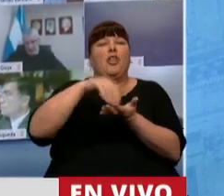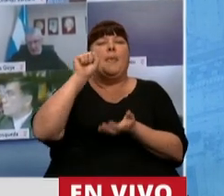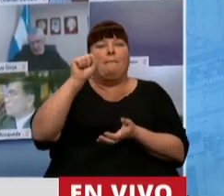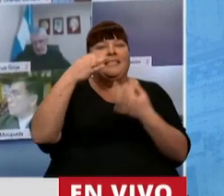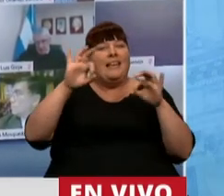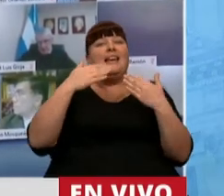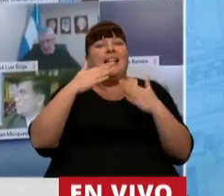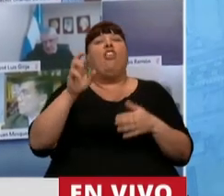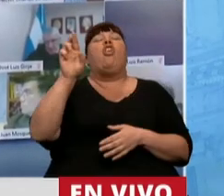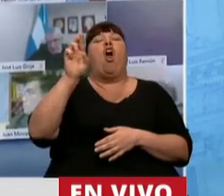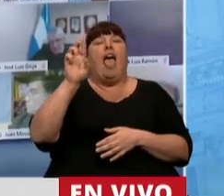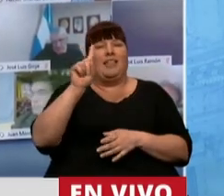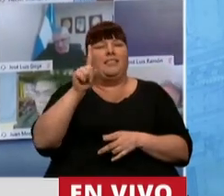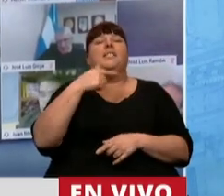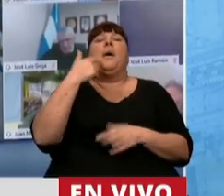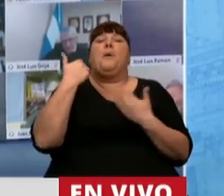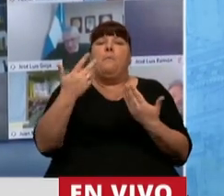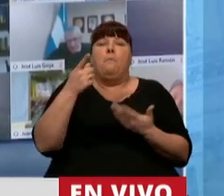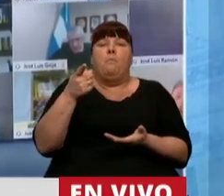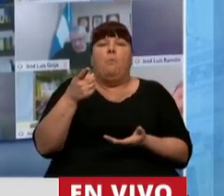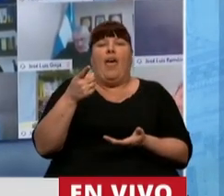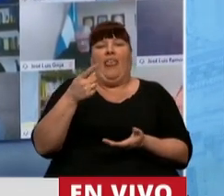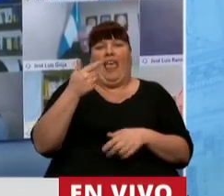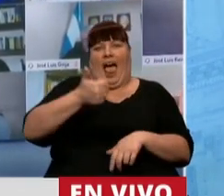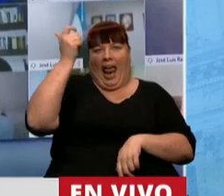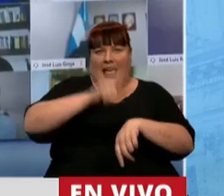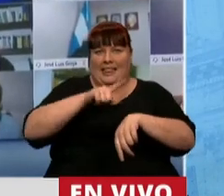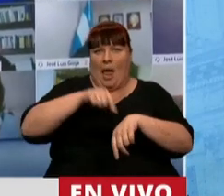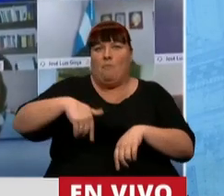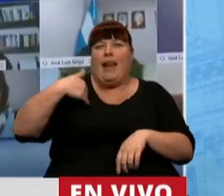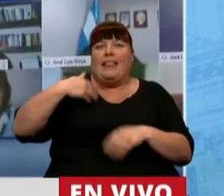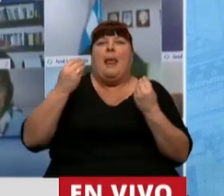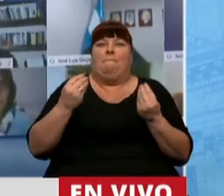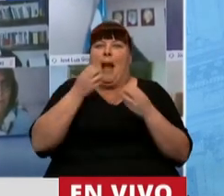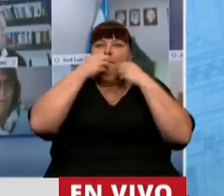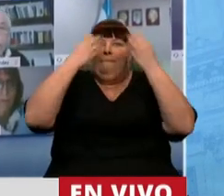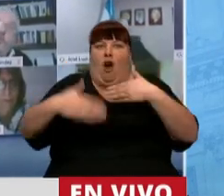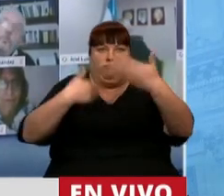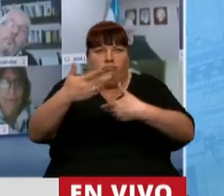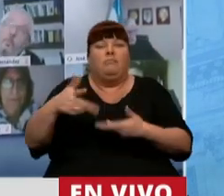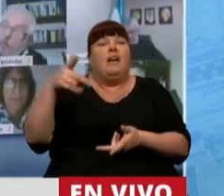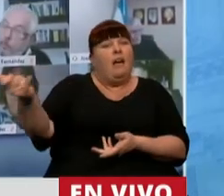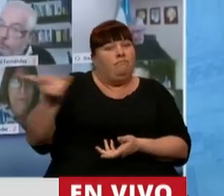y le permite ganar tiempo a la Argentina para su recuperación.